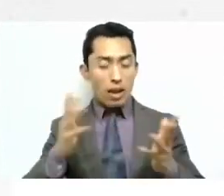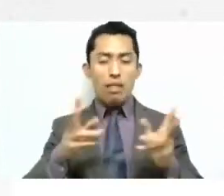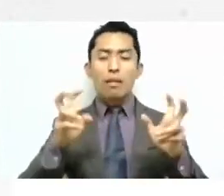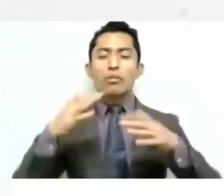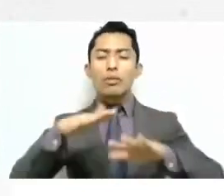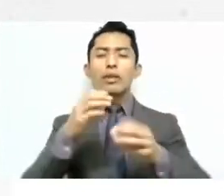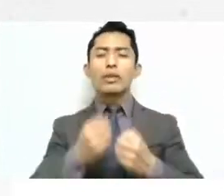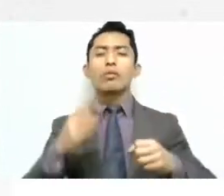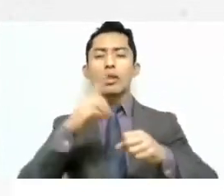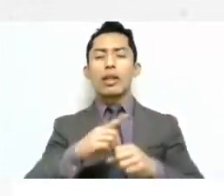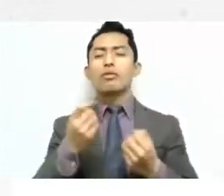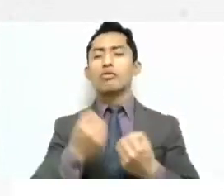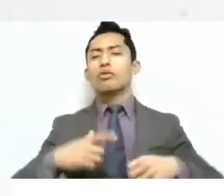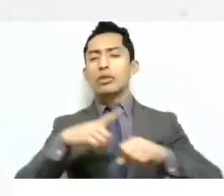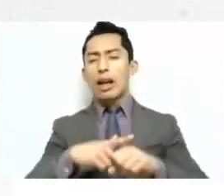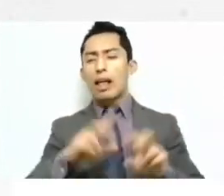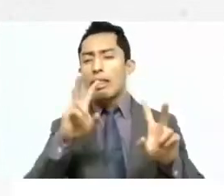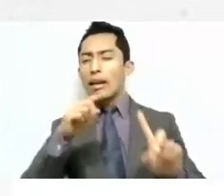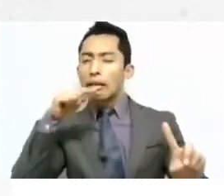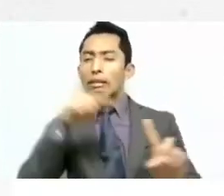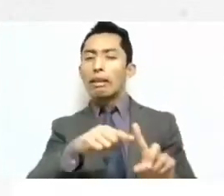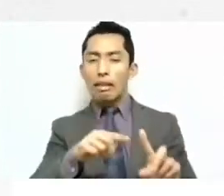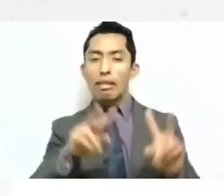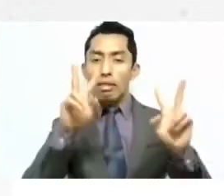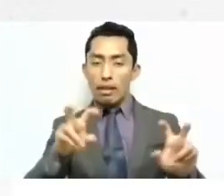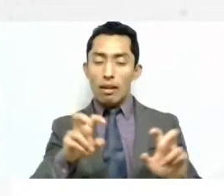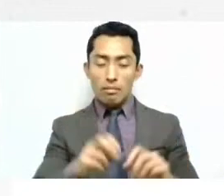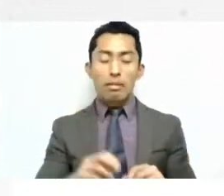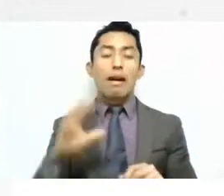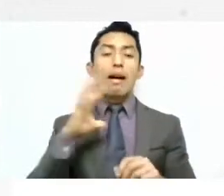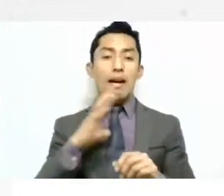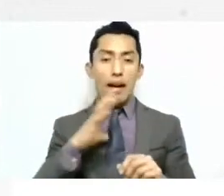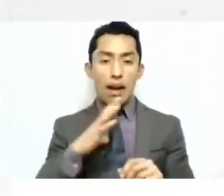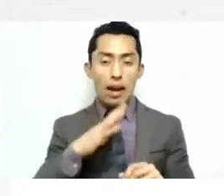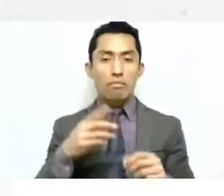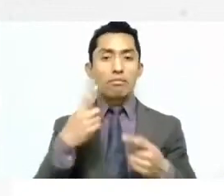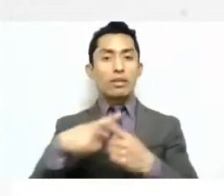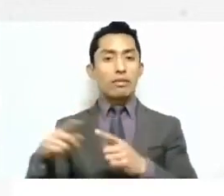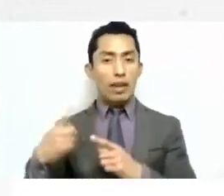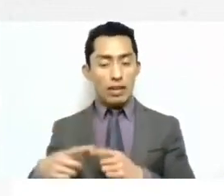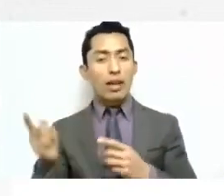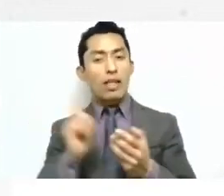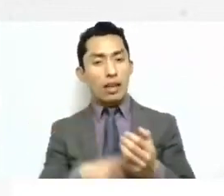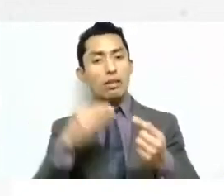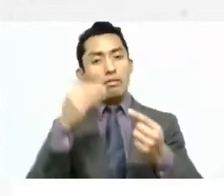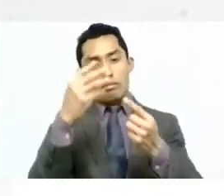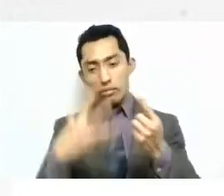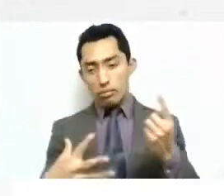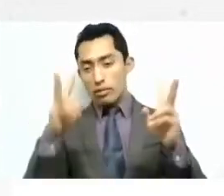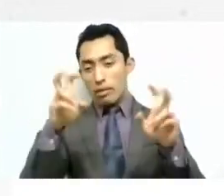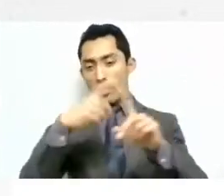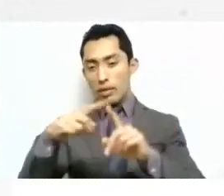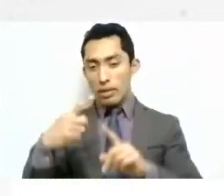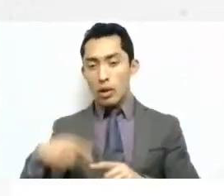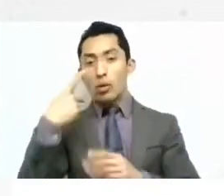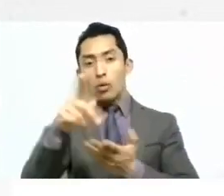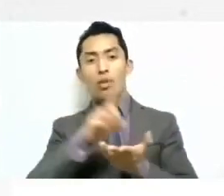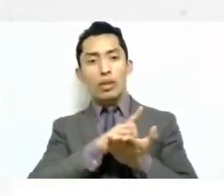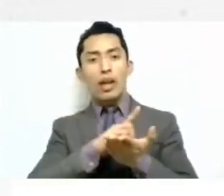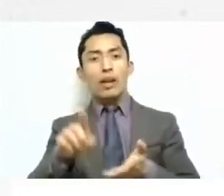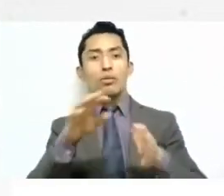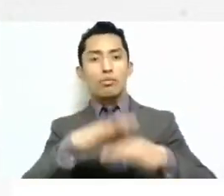social, específicamente en este, hay un cruce de caminos muy importante entre varios temas de derechos fundamentales